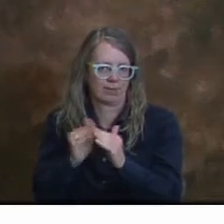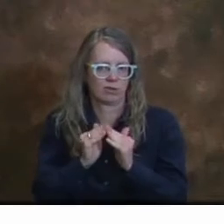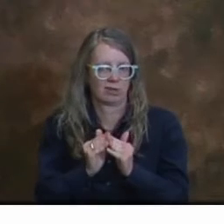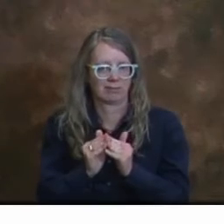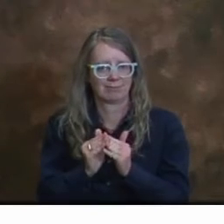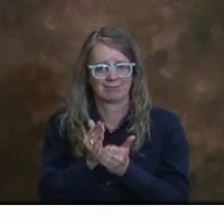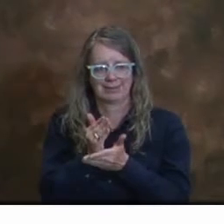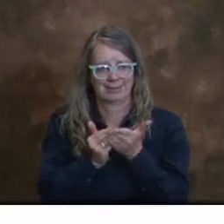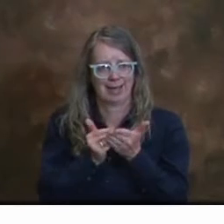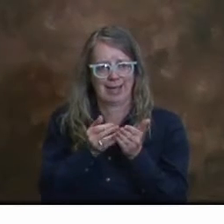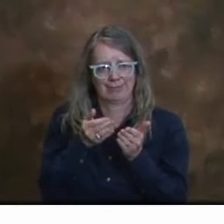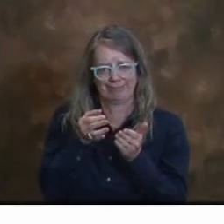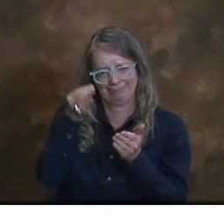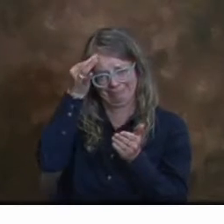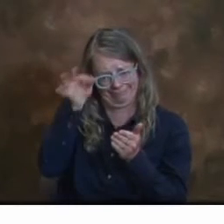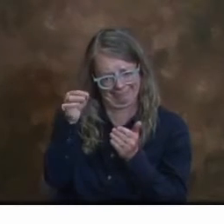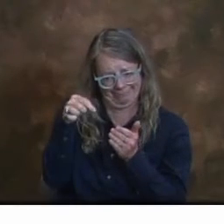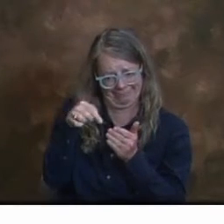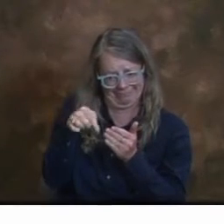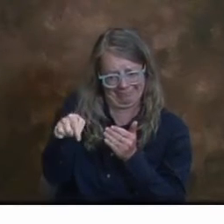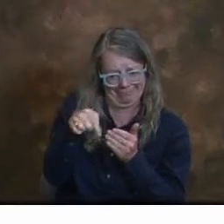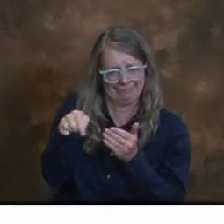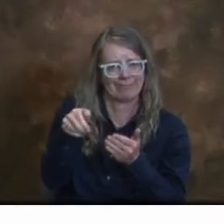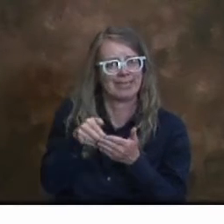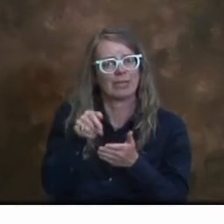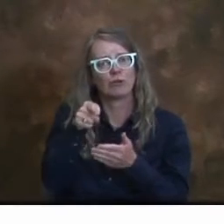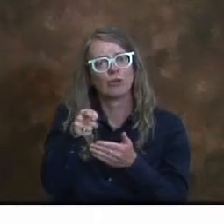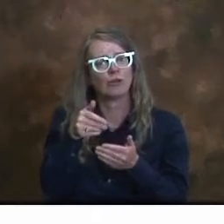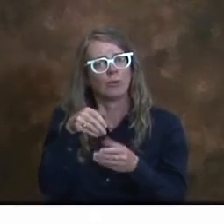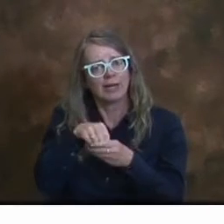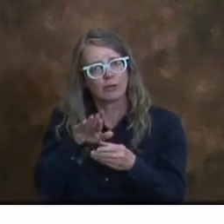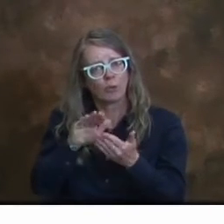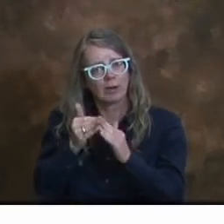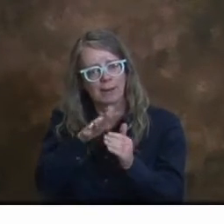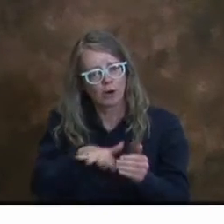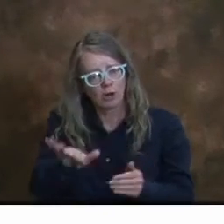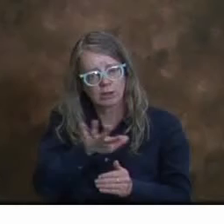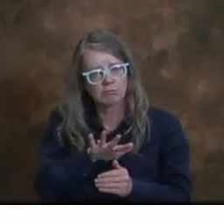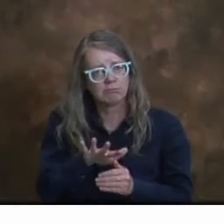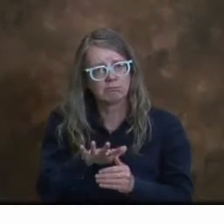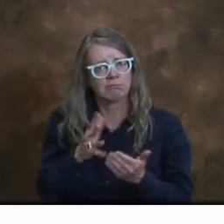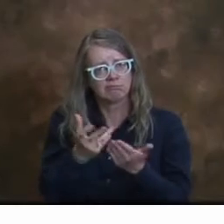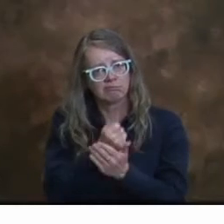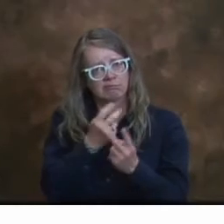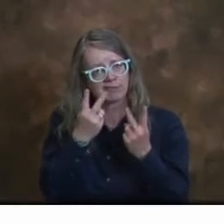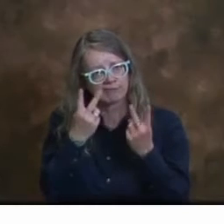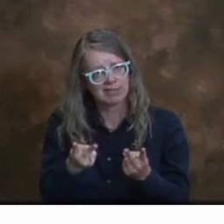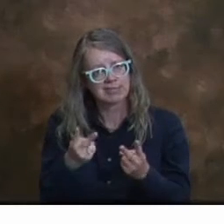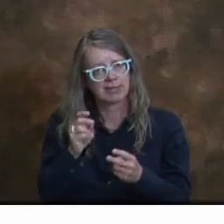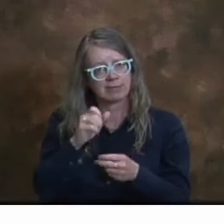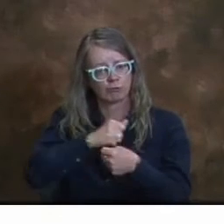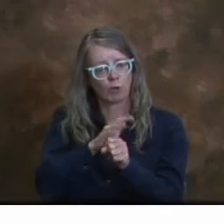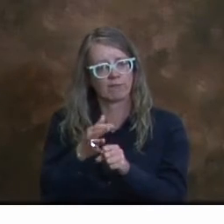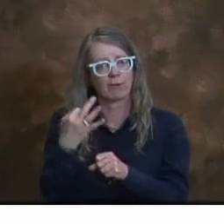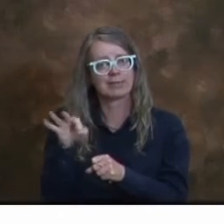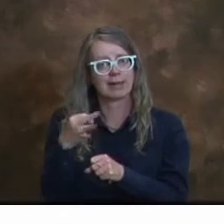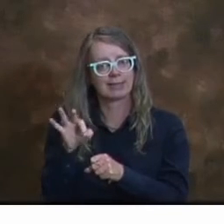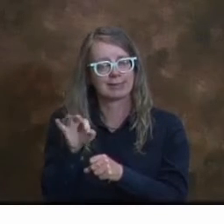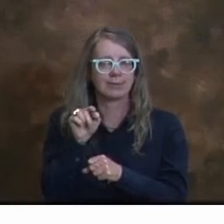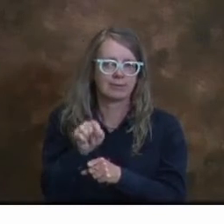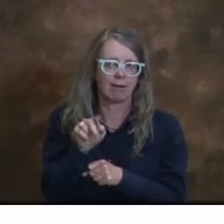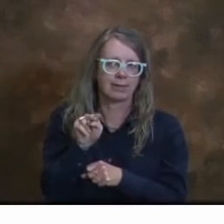Muchos de ellos se encuentran cerca de nosotros en sus vecindarios y pueden visitar nuestra página web que es